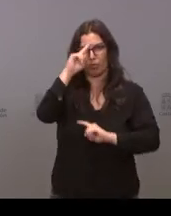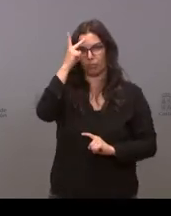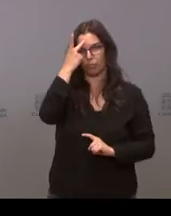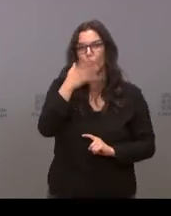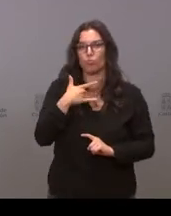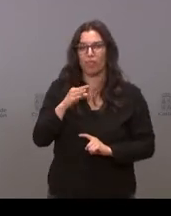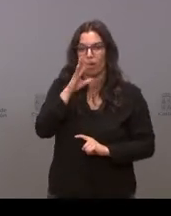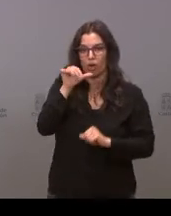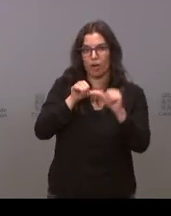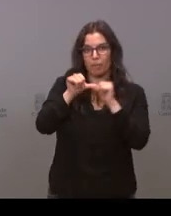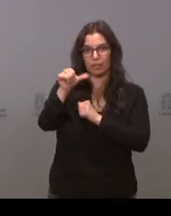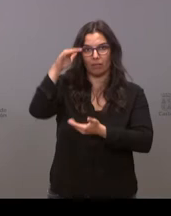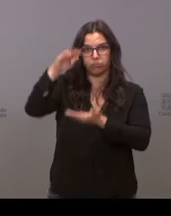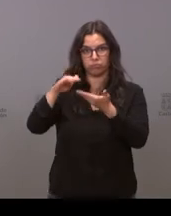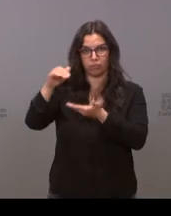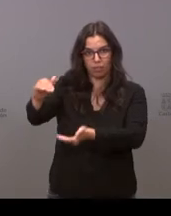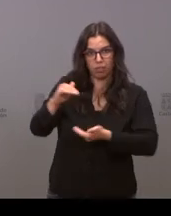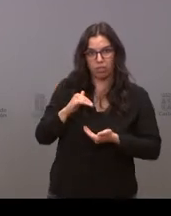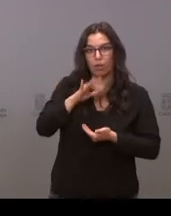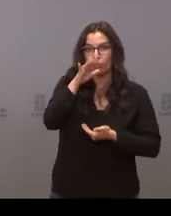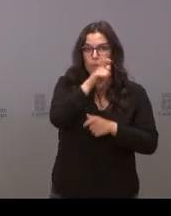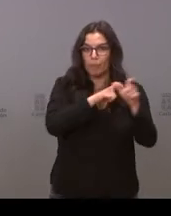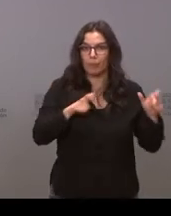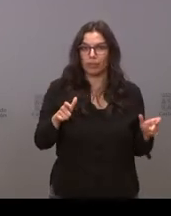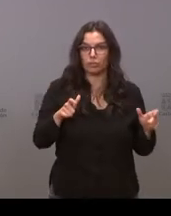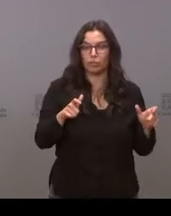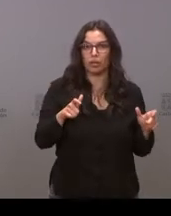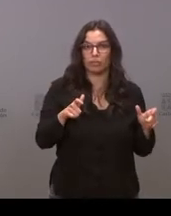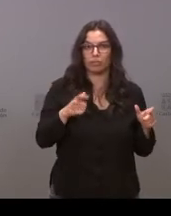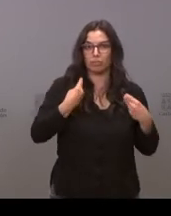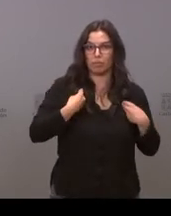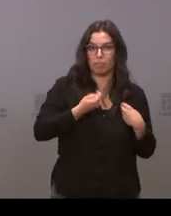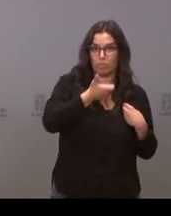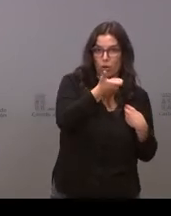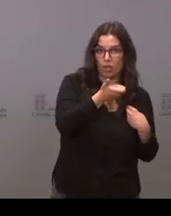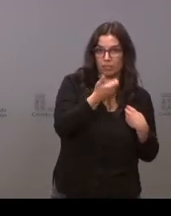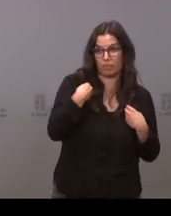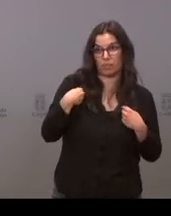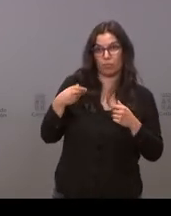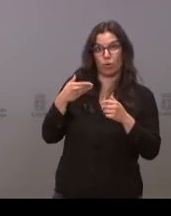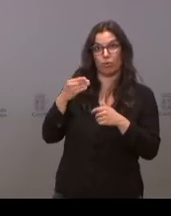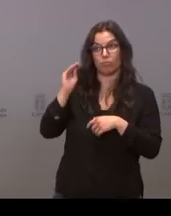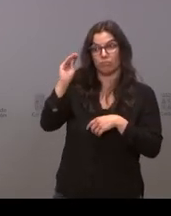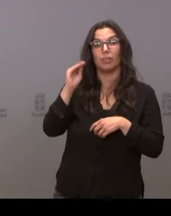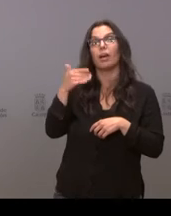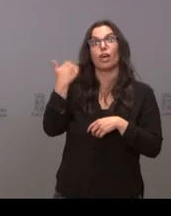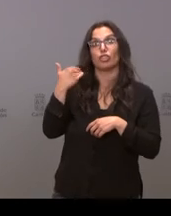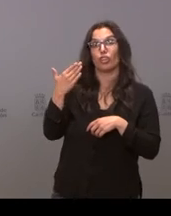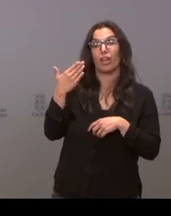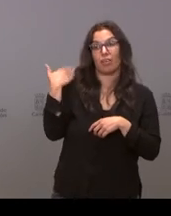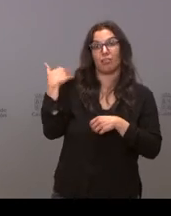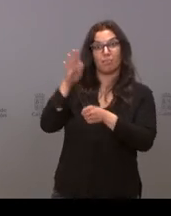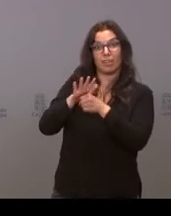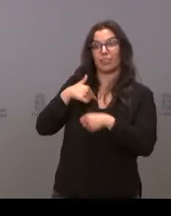lleguen menos vacunas porque tenemos menos población de gente mayor que es el argumento que se da a Soria cuando preguntamos el martes a la consejera